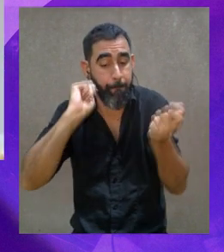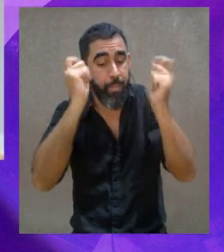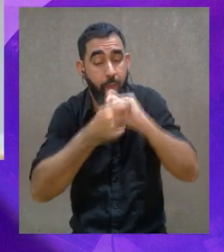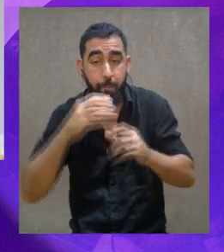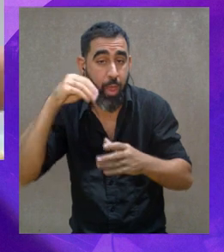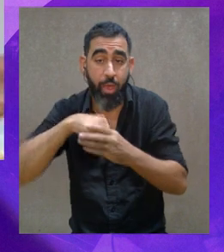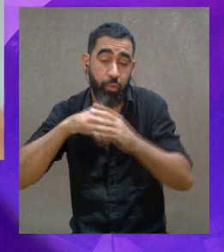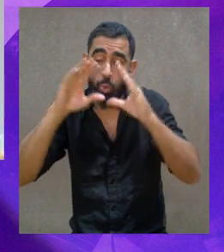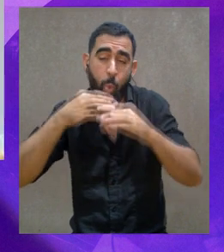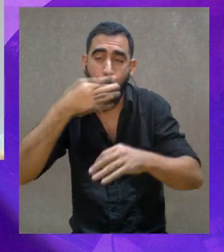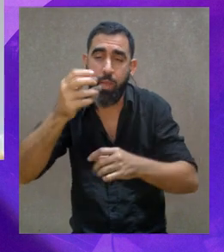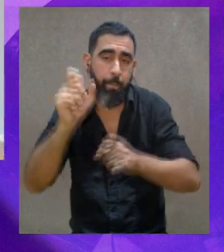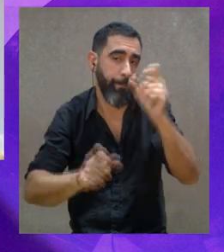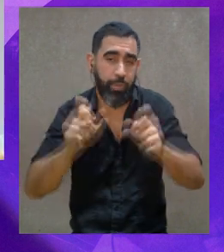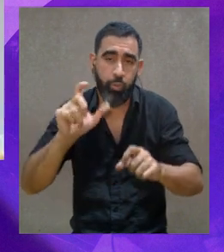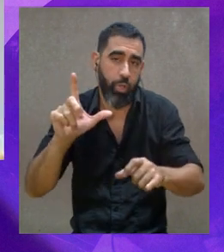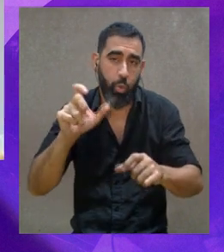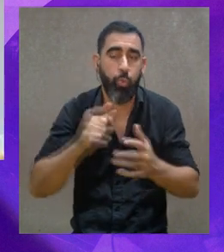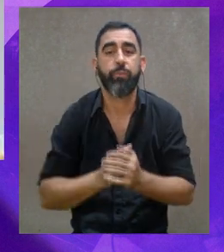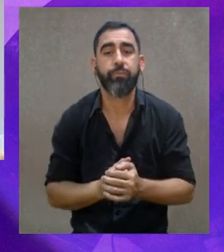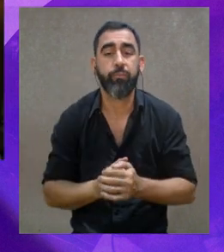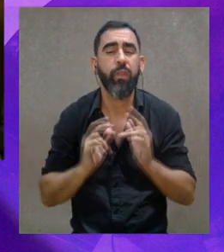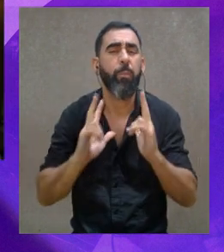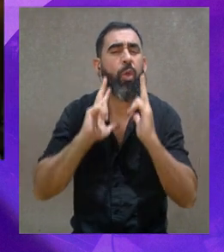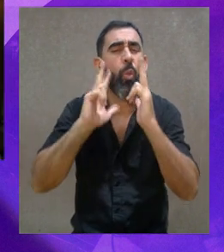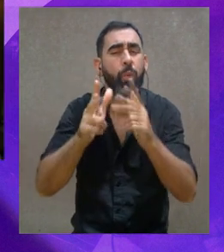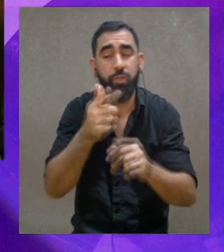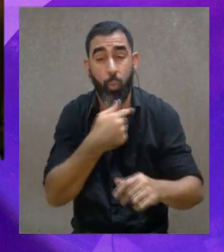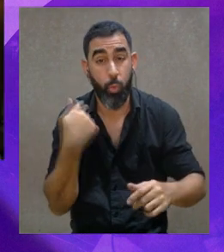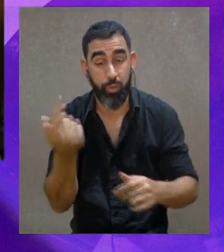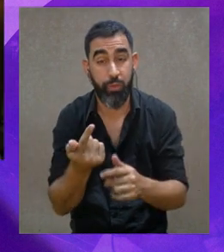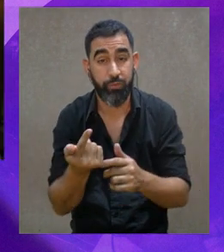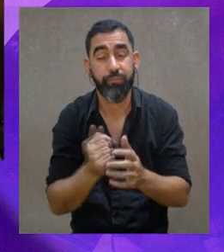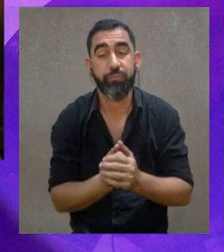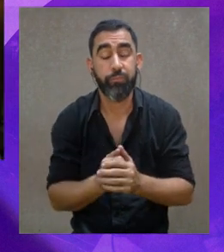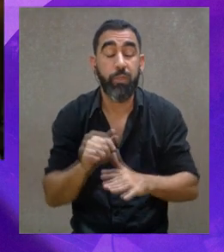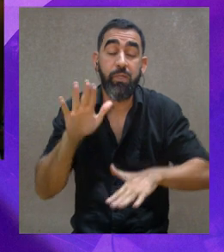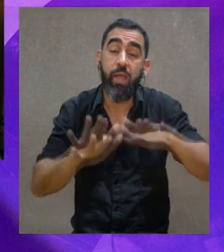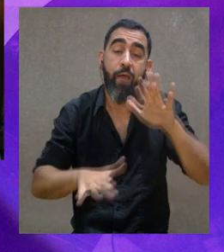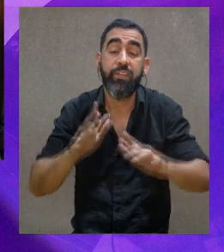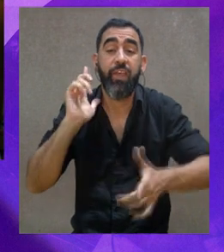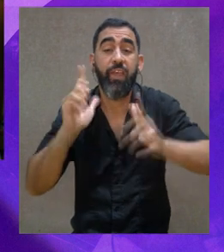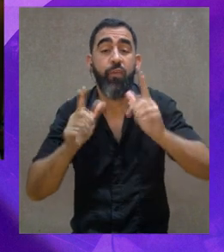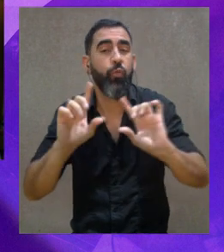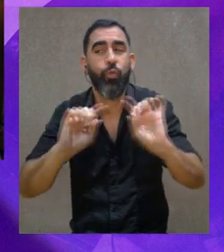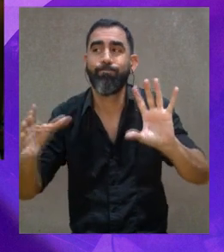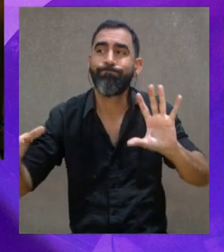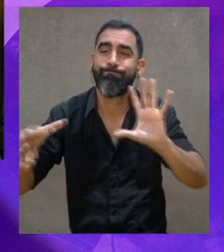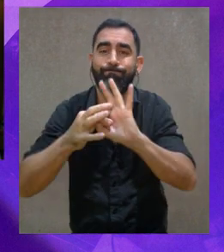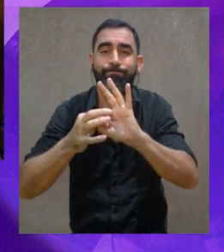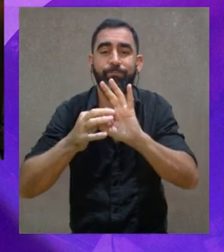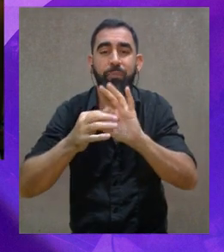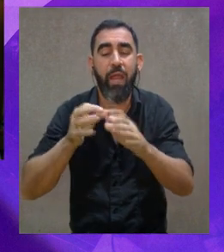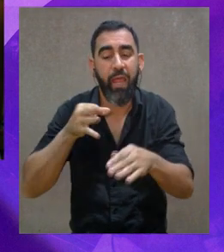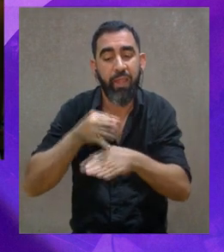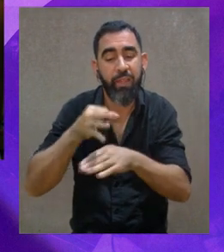nos termina transformando. Es inevitable. Totalmente. Y como decían también ustedes, cómo a veces el disfrute